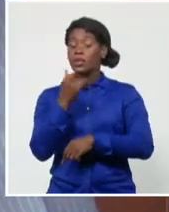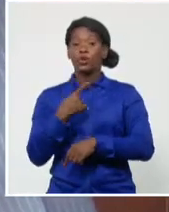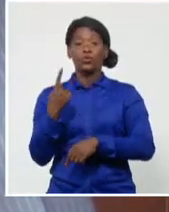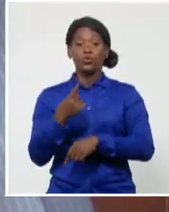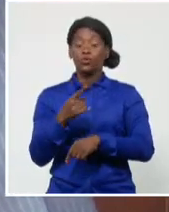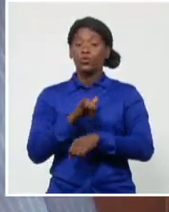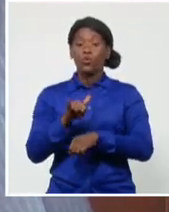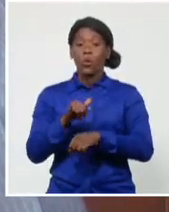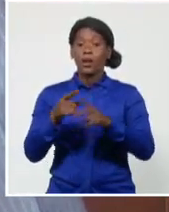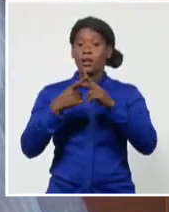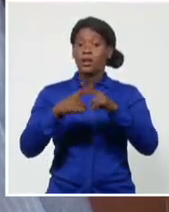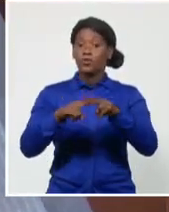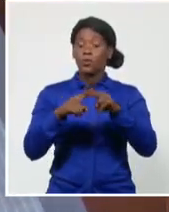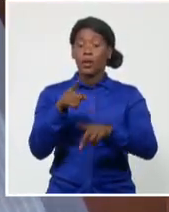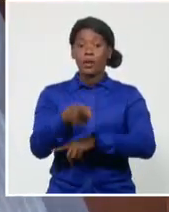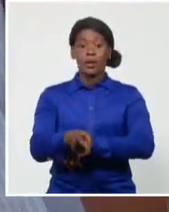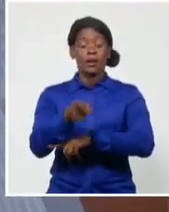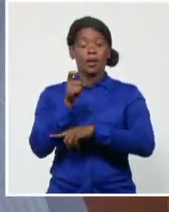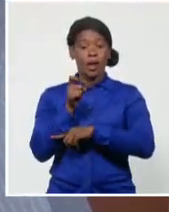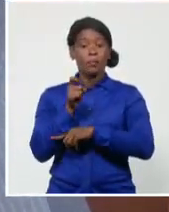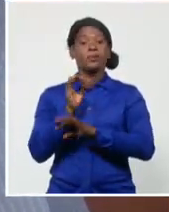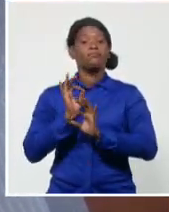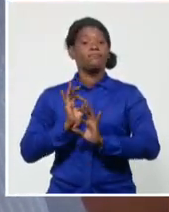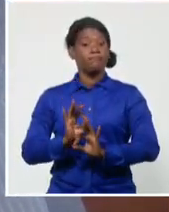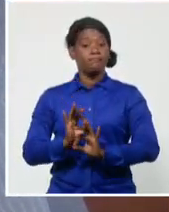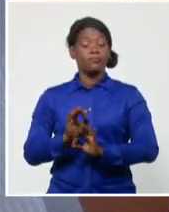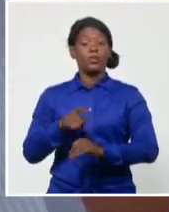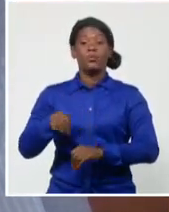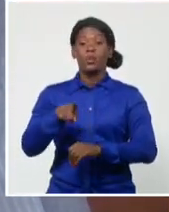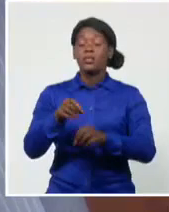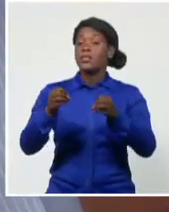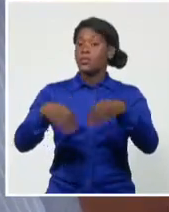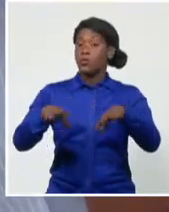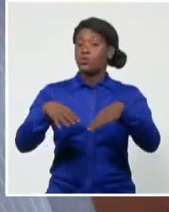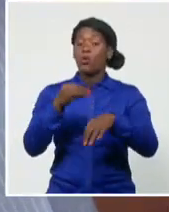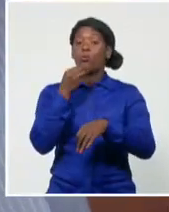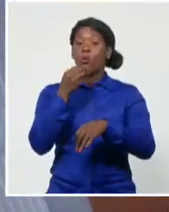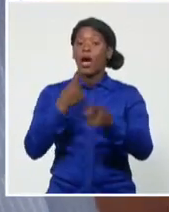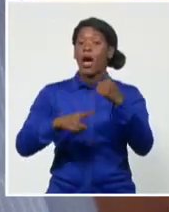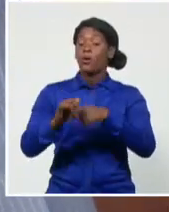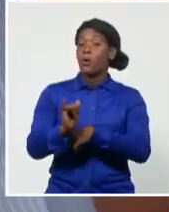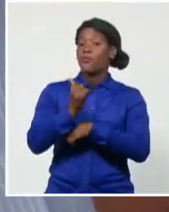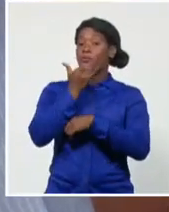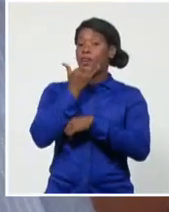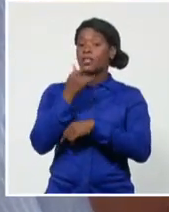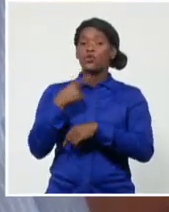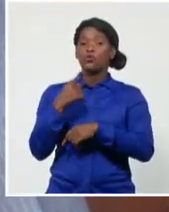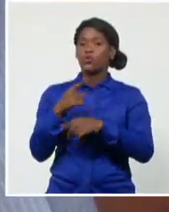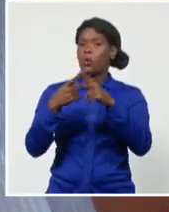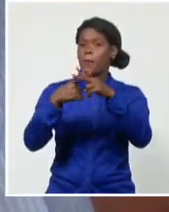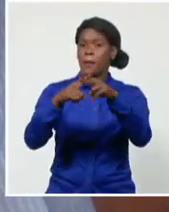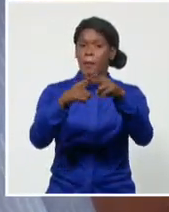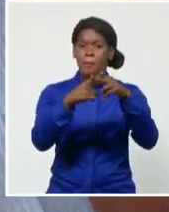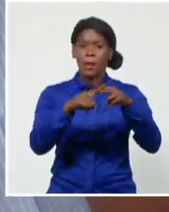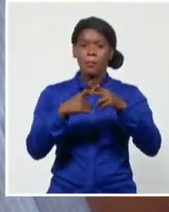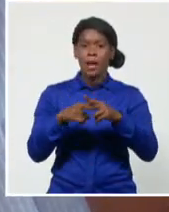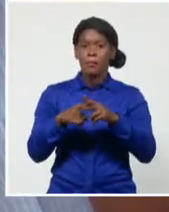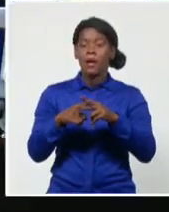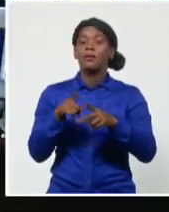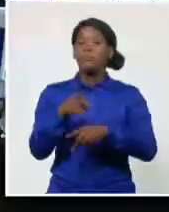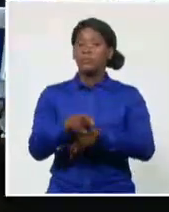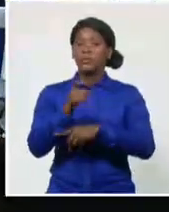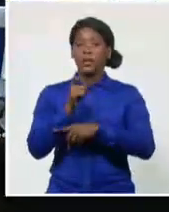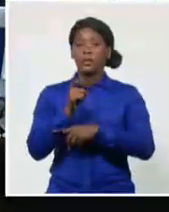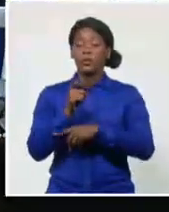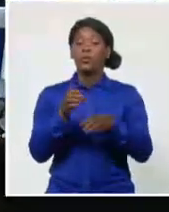aislados que hacemos cada vez que se dan estas situaciones, si hay alguna afectación, y también tener activadas todas nuestras